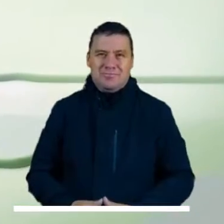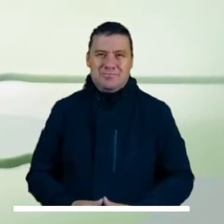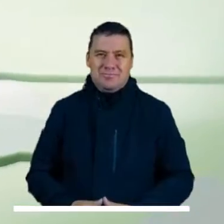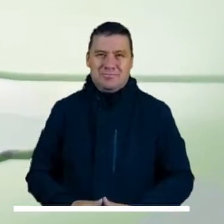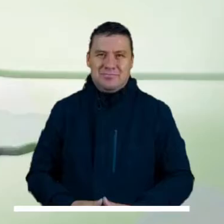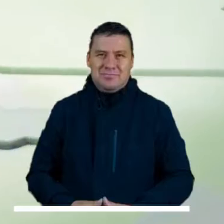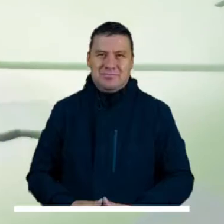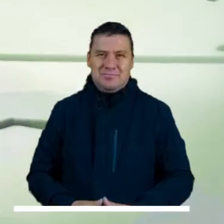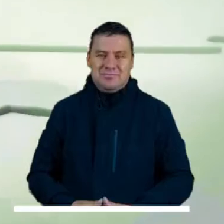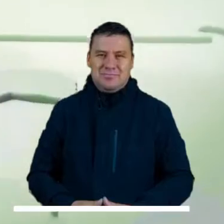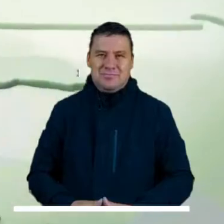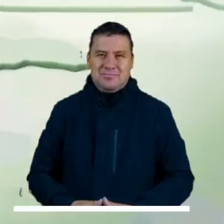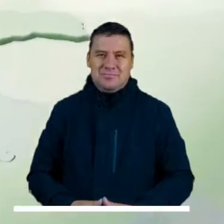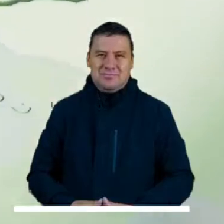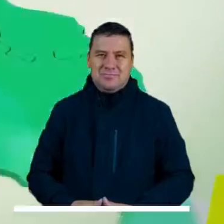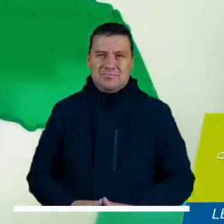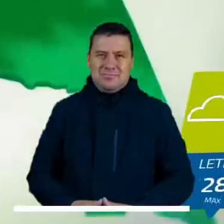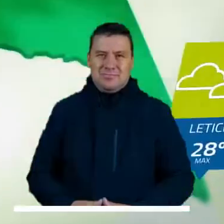de Arauca.